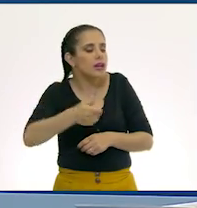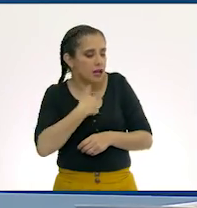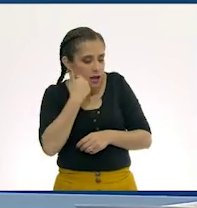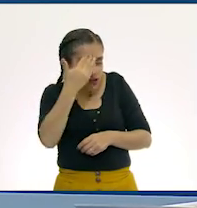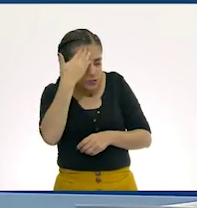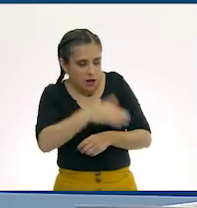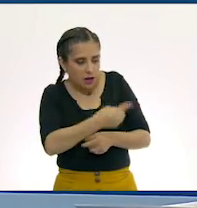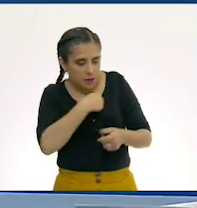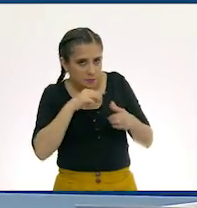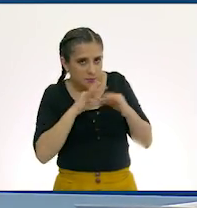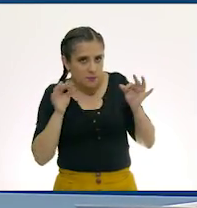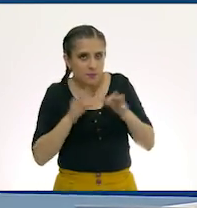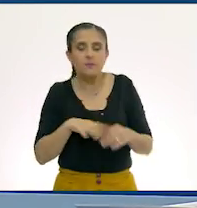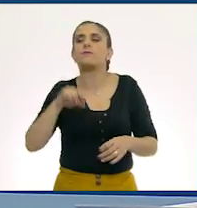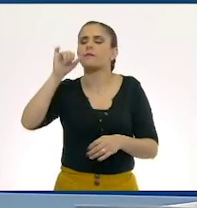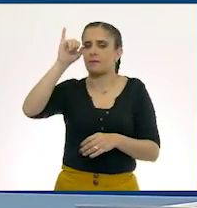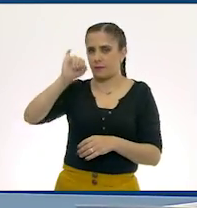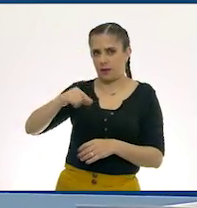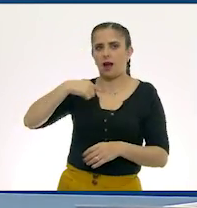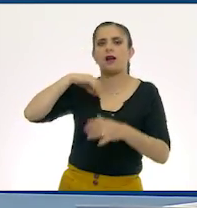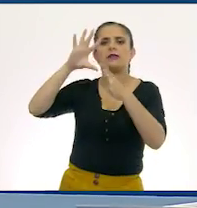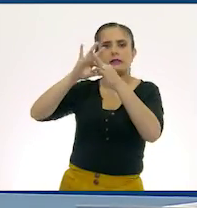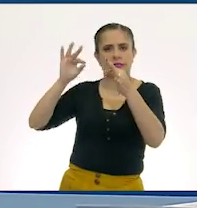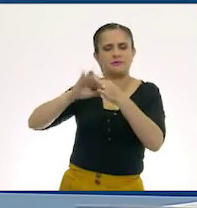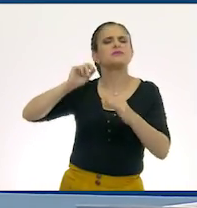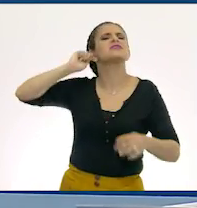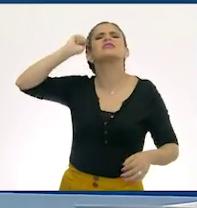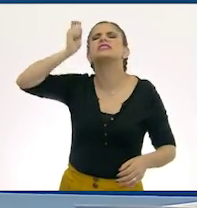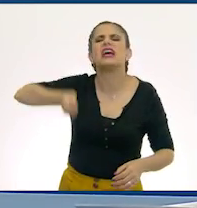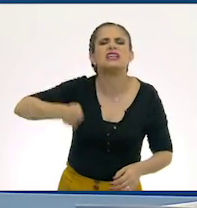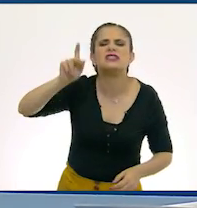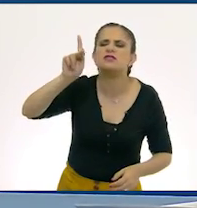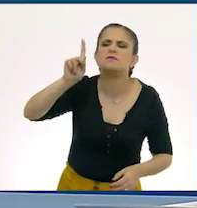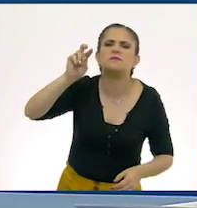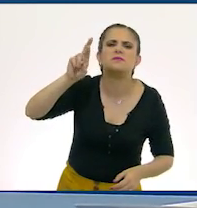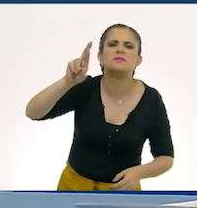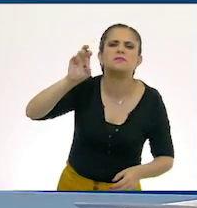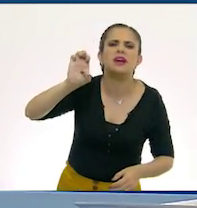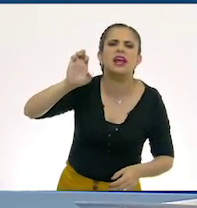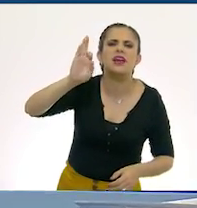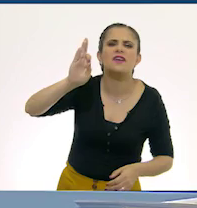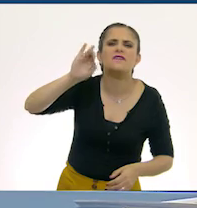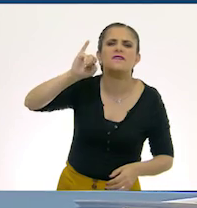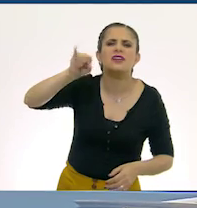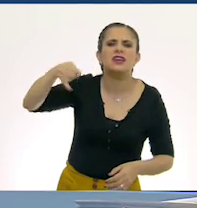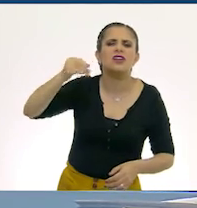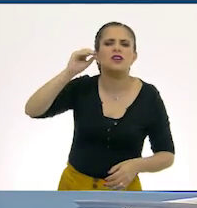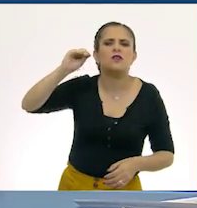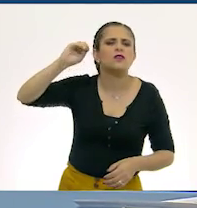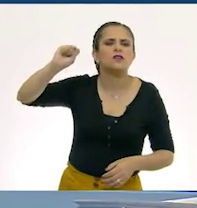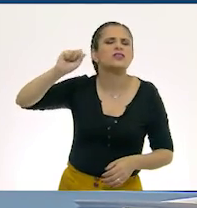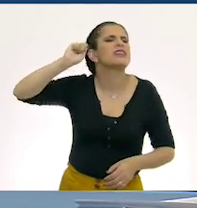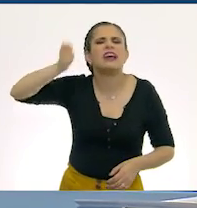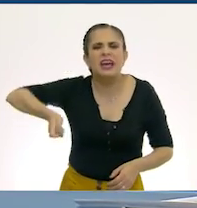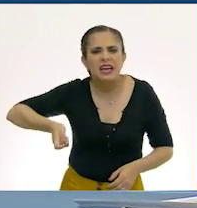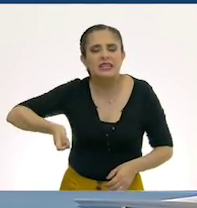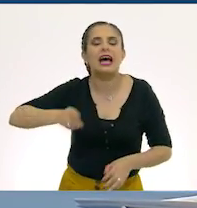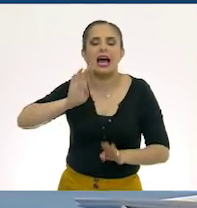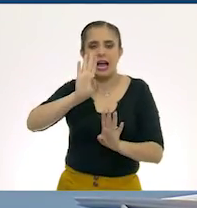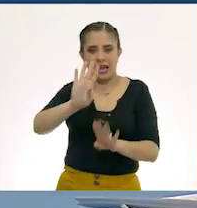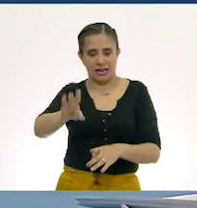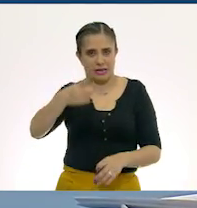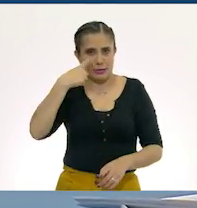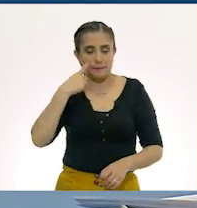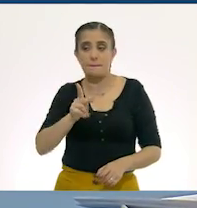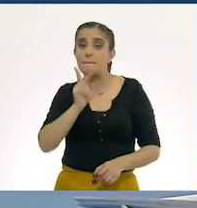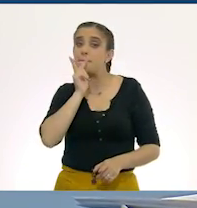Pues primero les voy a explicar qué son los prefijos. Y los prefijos son una parte